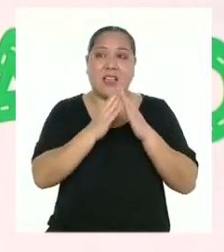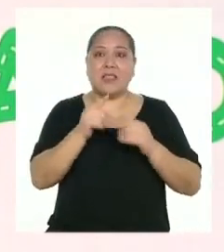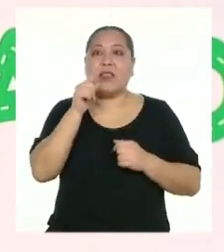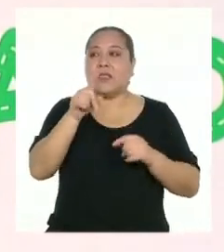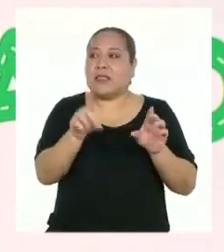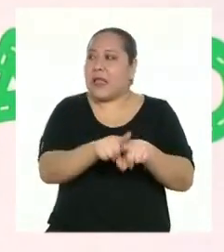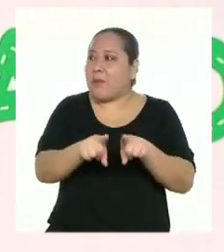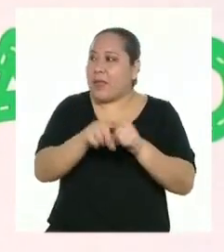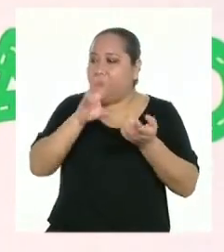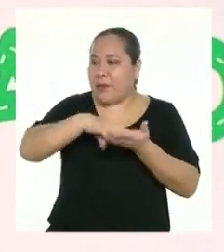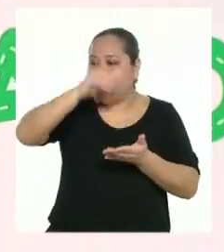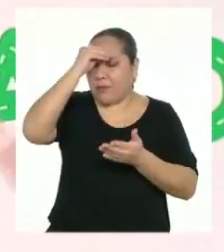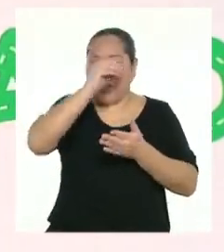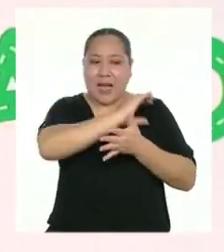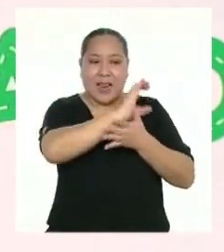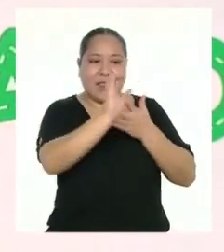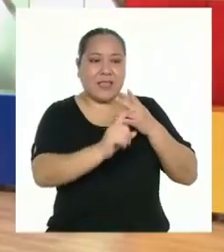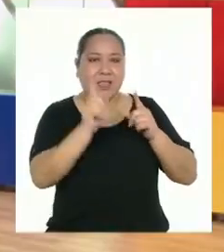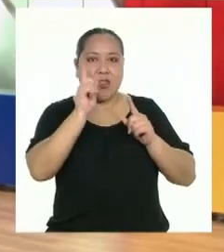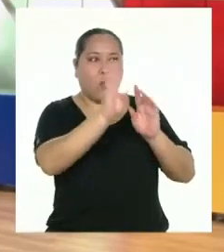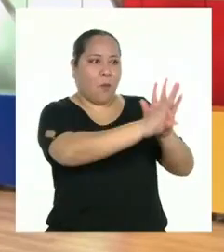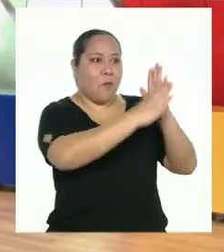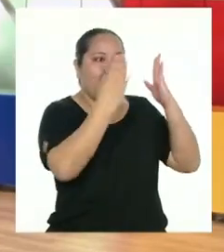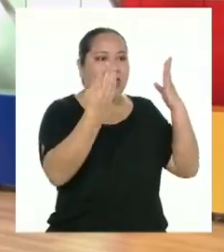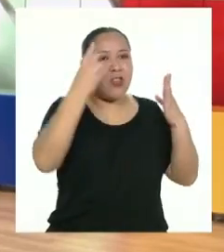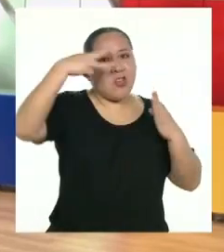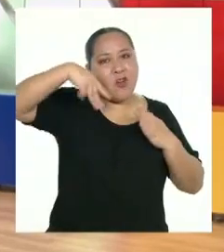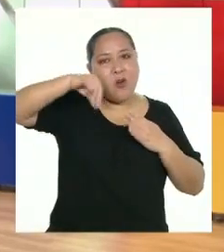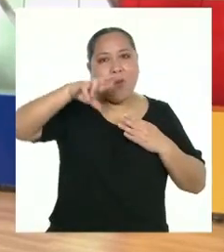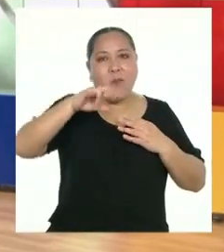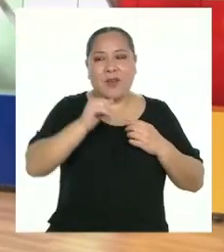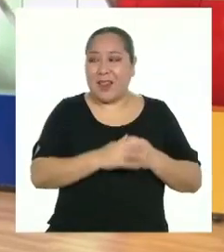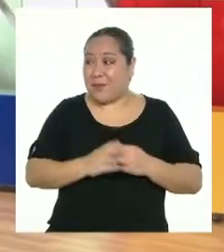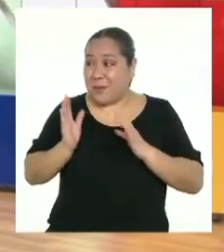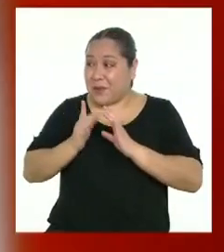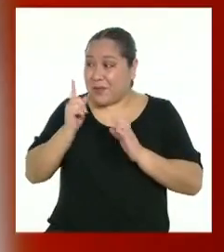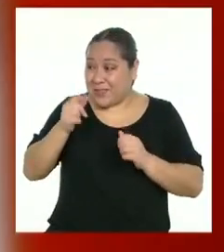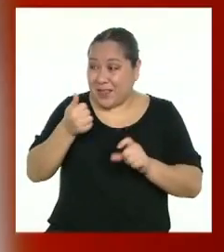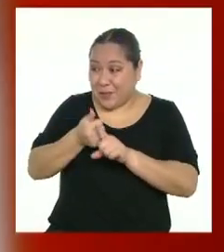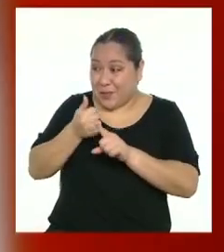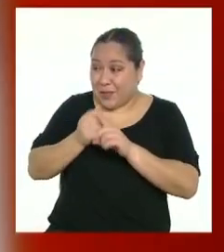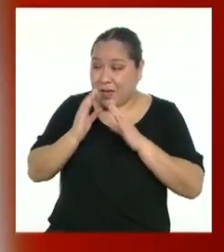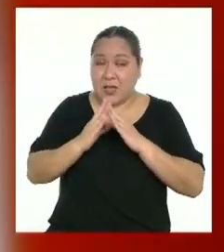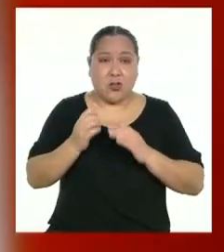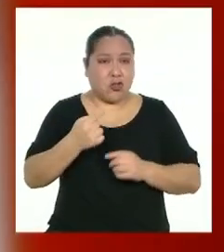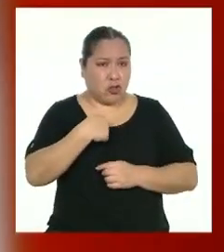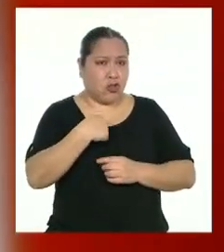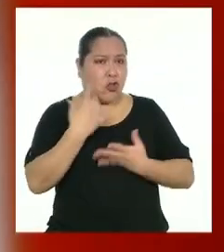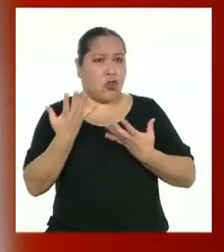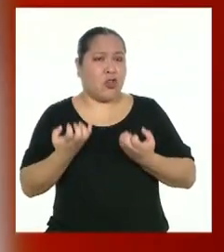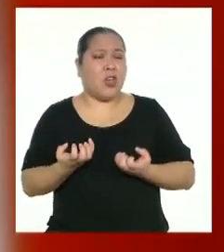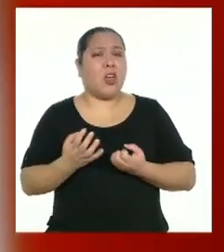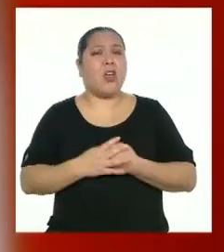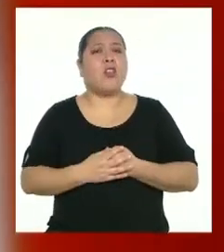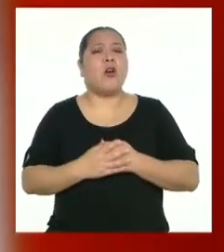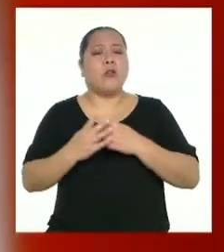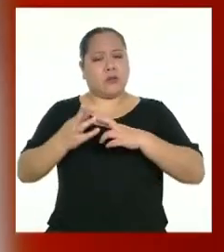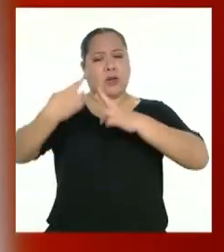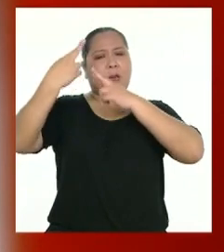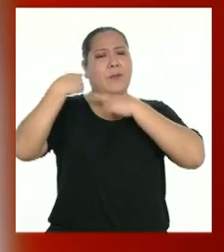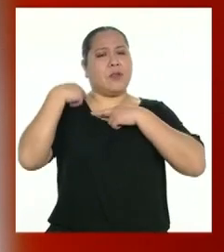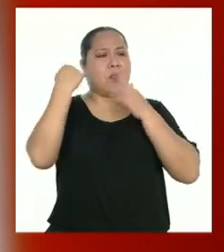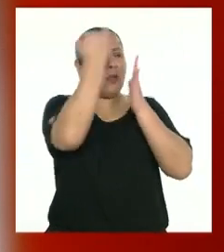tiene un periódico mural. ¡Haremos uno en nuestra propia casa! ¿Qué te parece? Yo quiero estar a cargo de la diagramación.